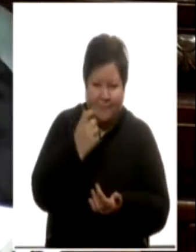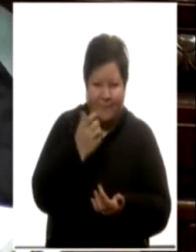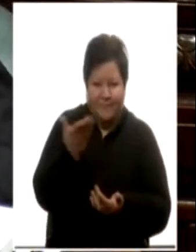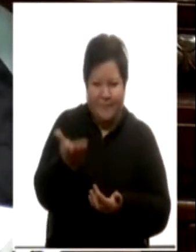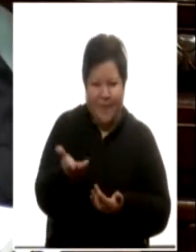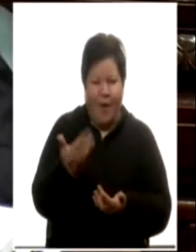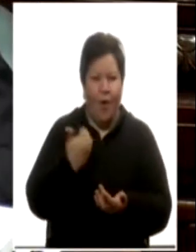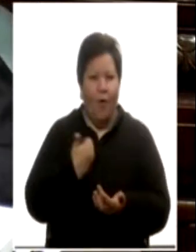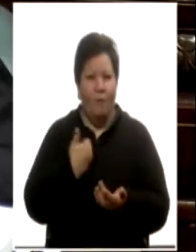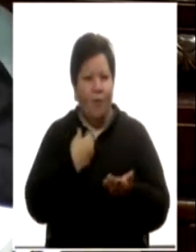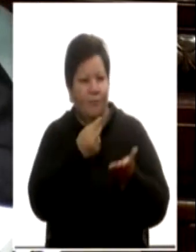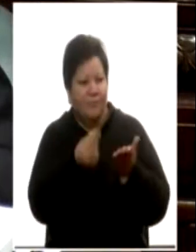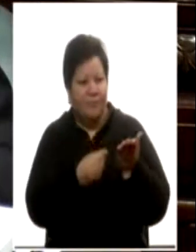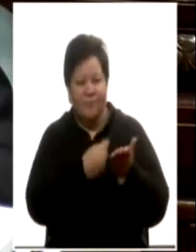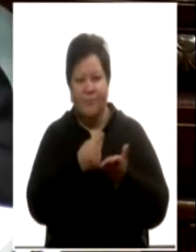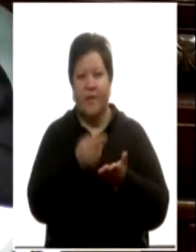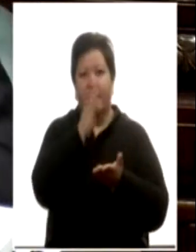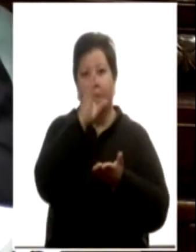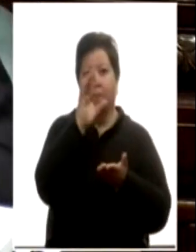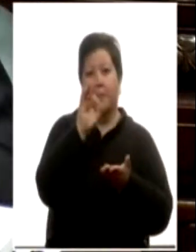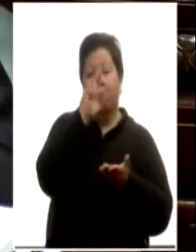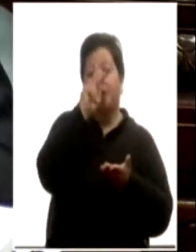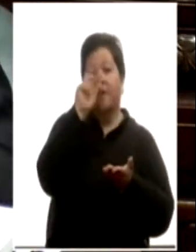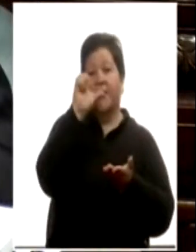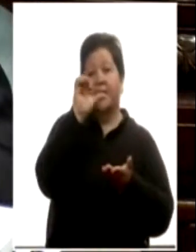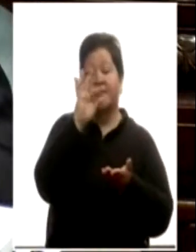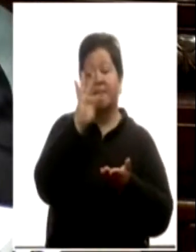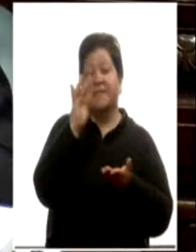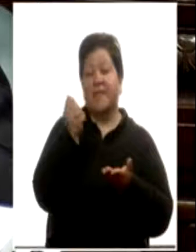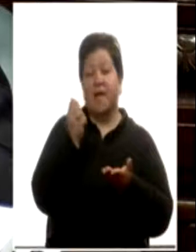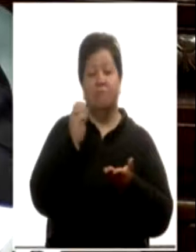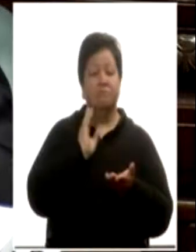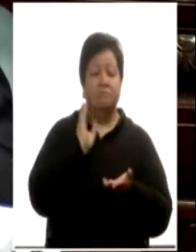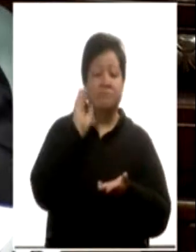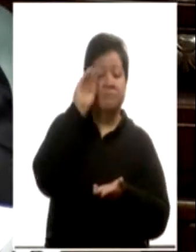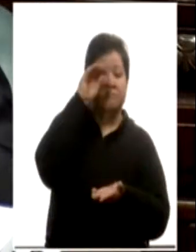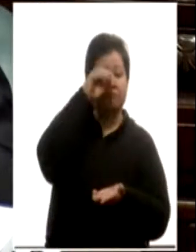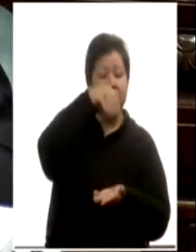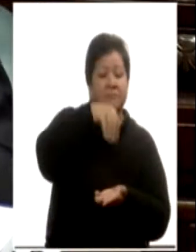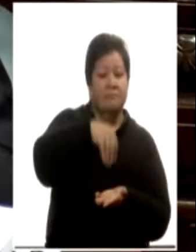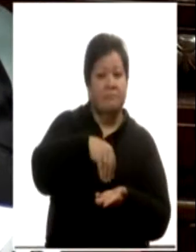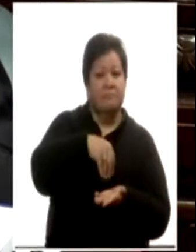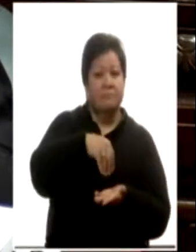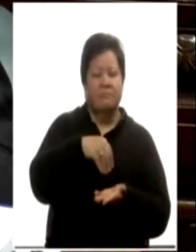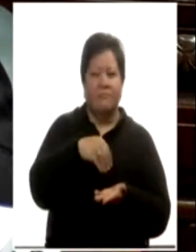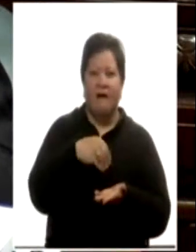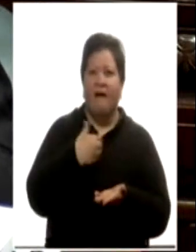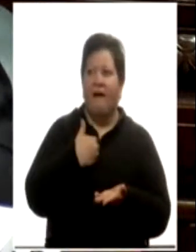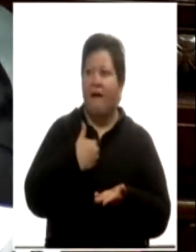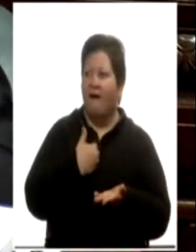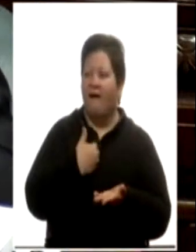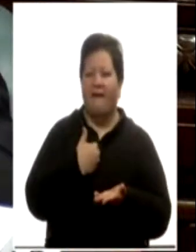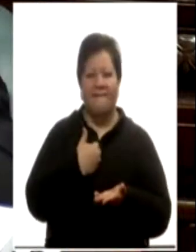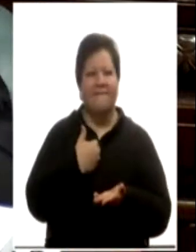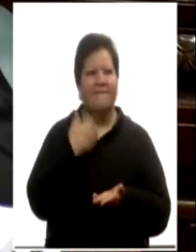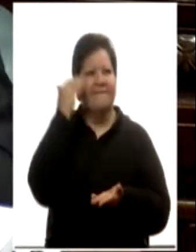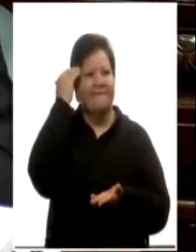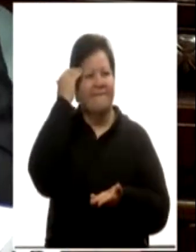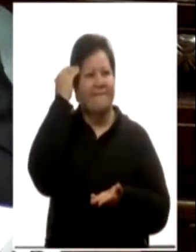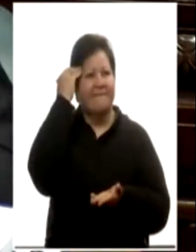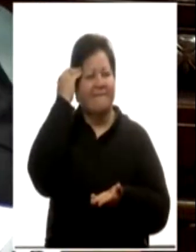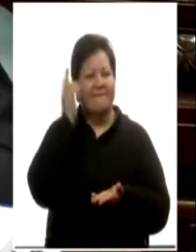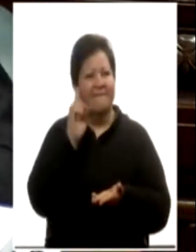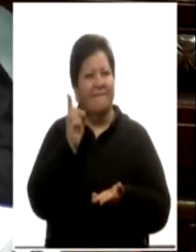Podestá ha dicho que una vez que estuvo en Bellas Artes, se dio cuenta que ese ámbito era lo que inconscientemente buscaba.